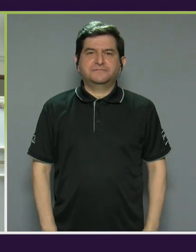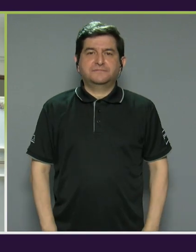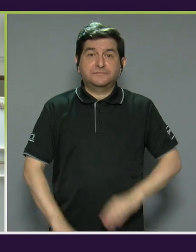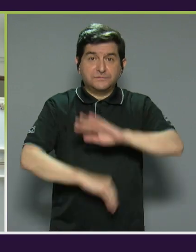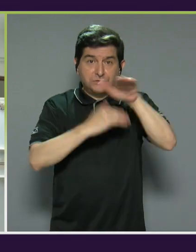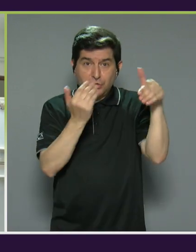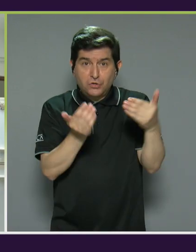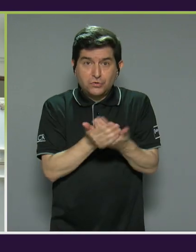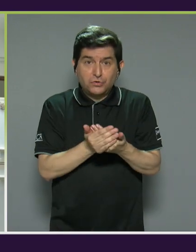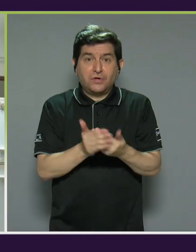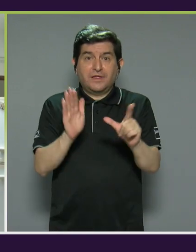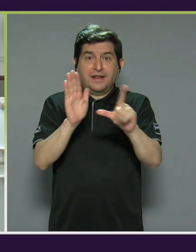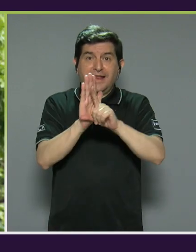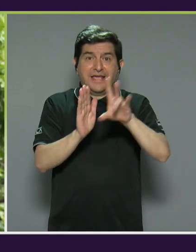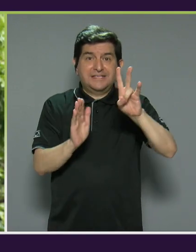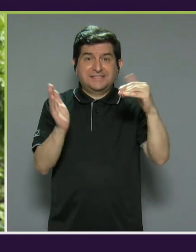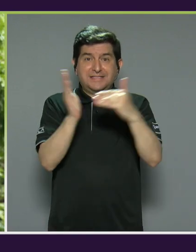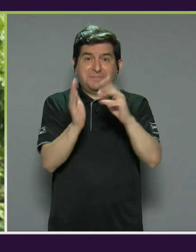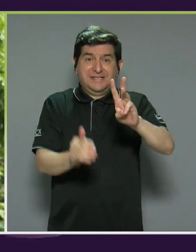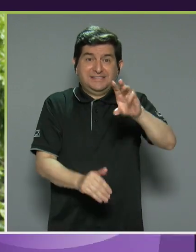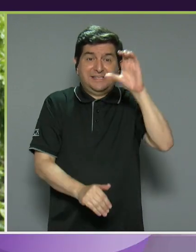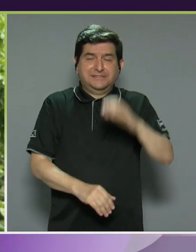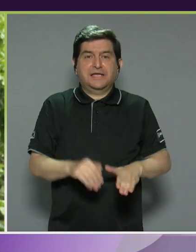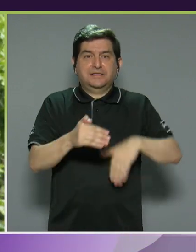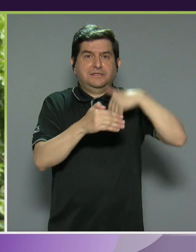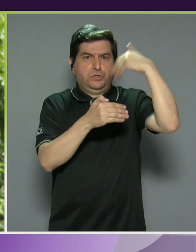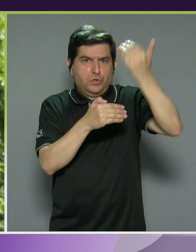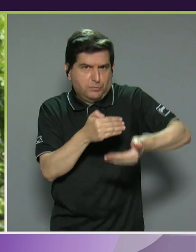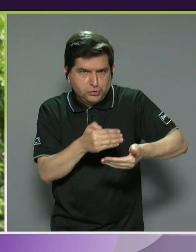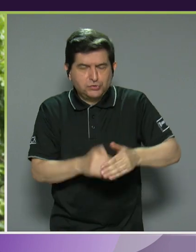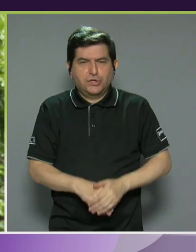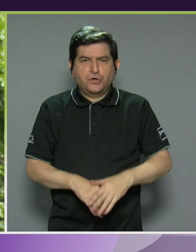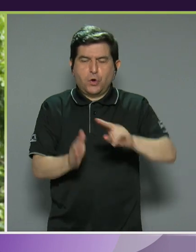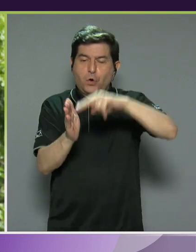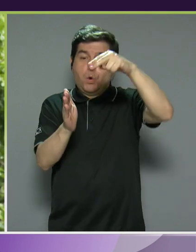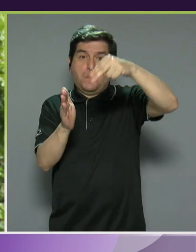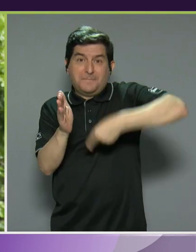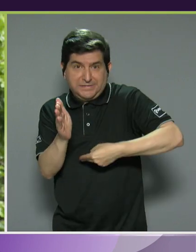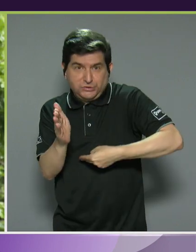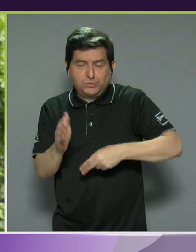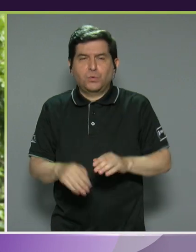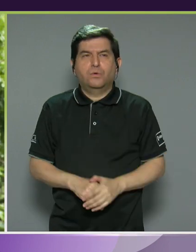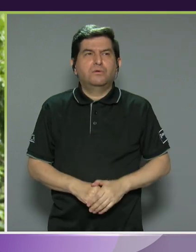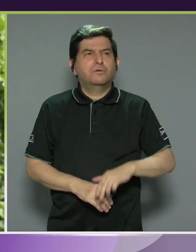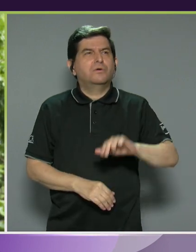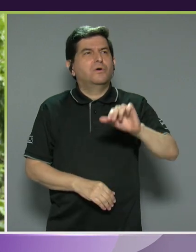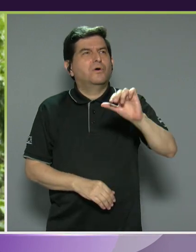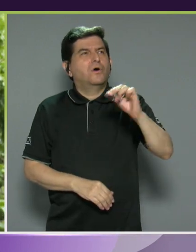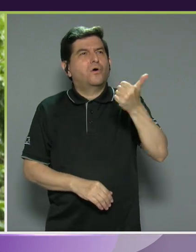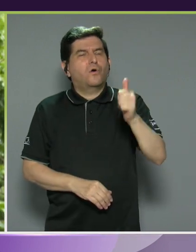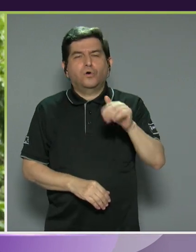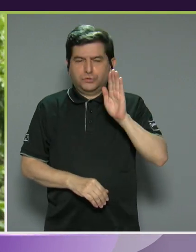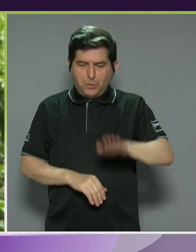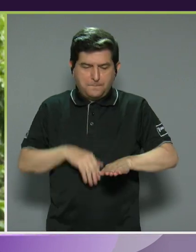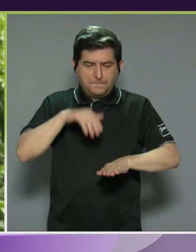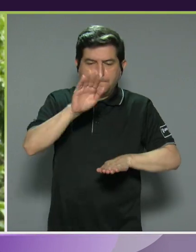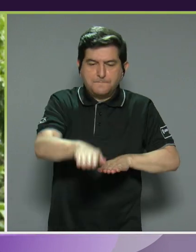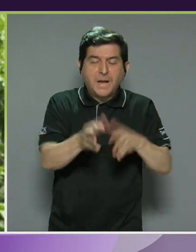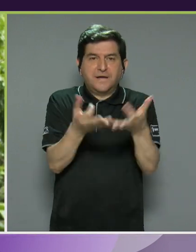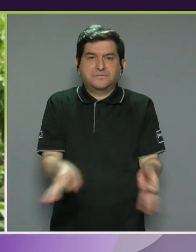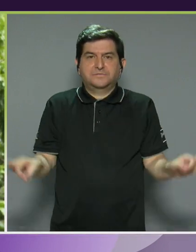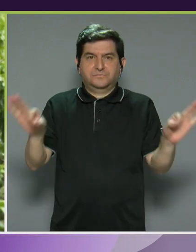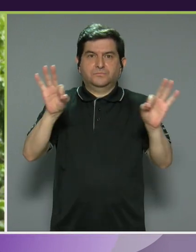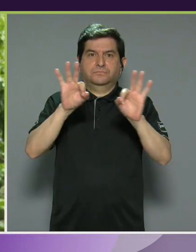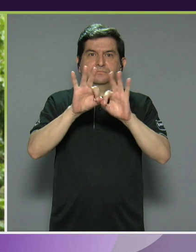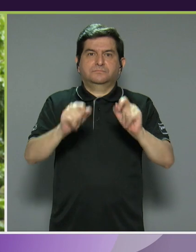lo que llevó la ley 7600. Posteriormente, con la convención, hay otro, digamos, otro paso también importante,